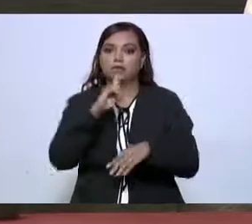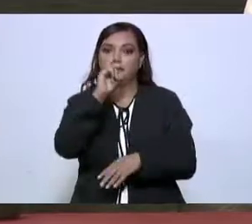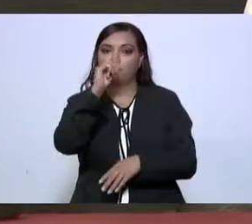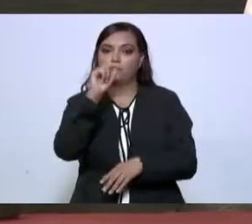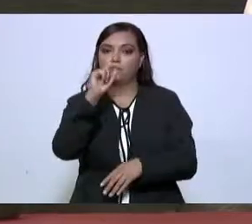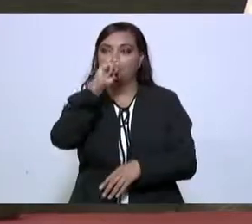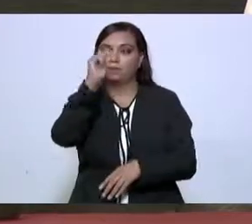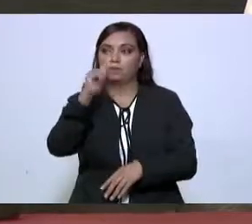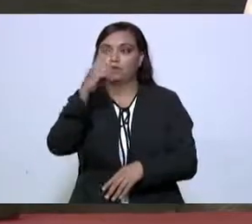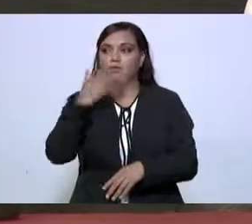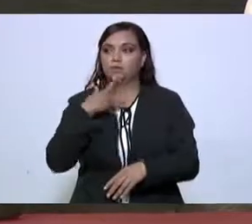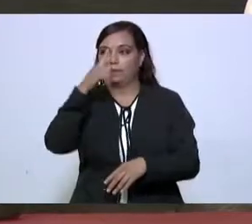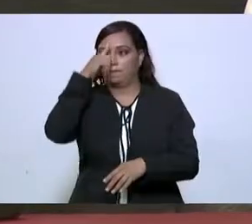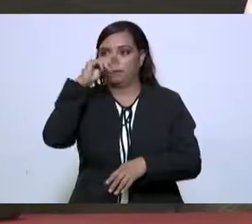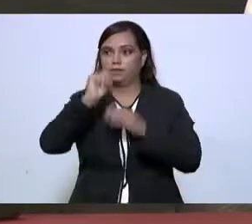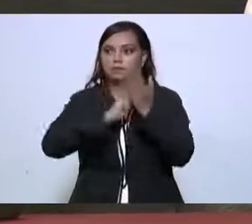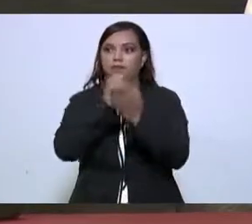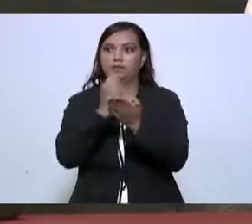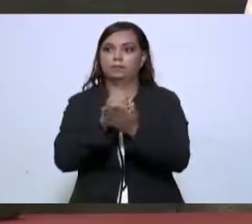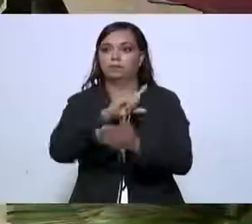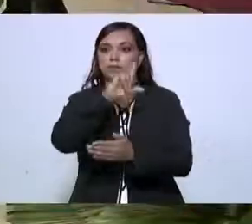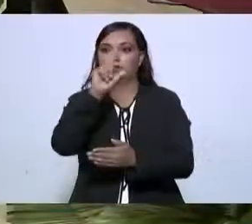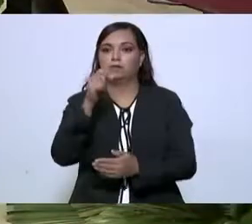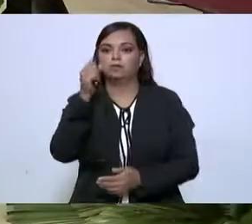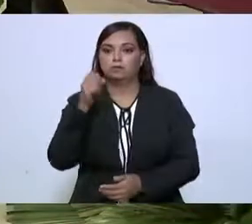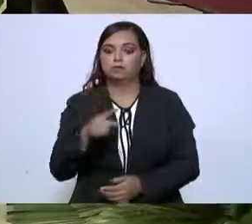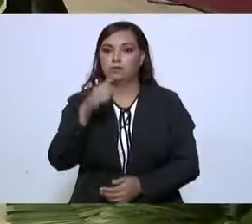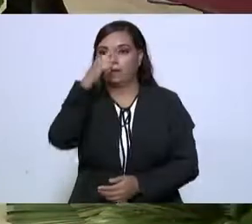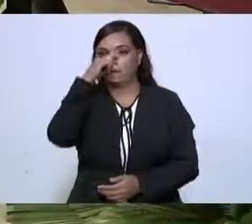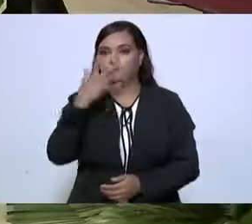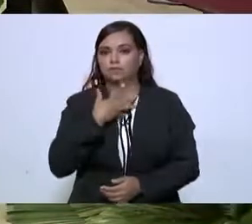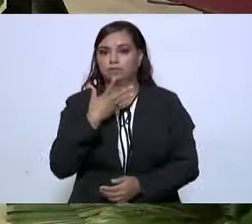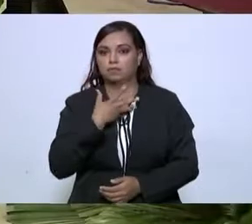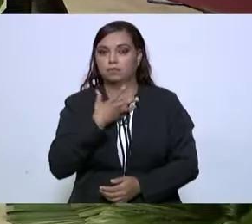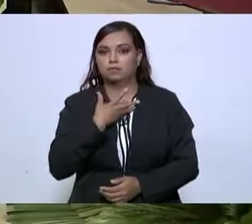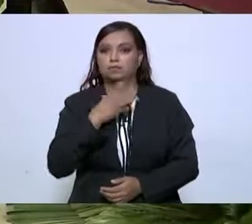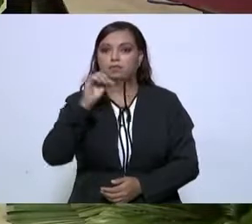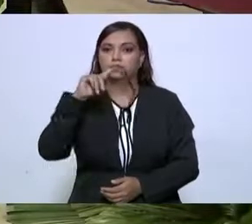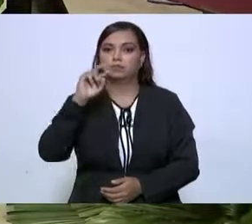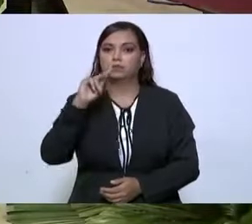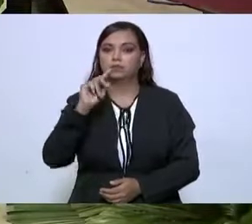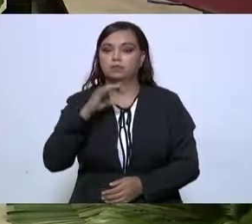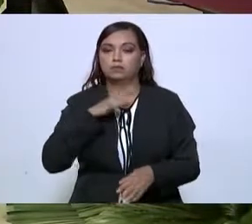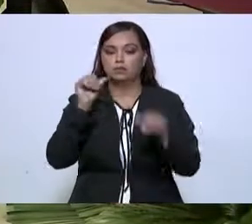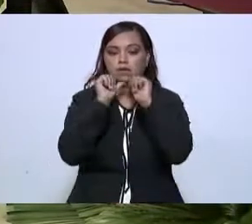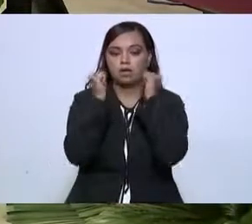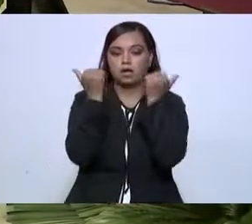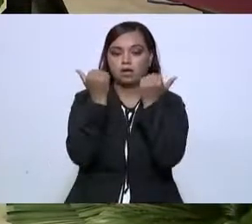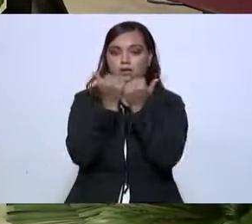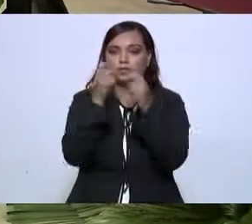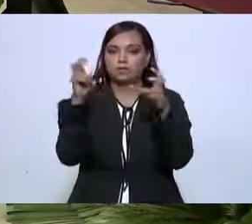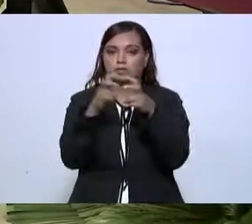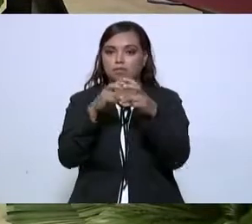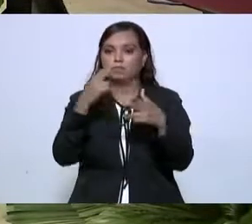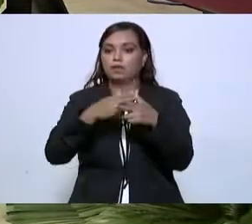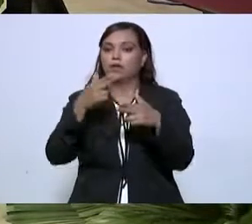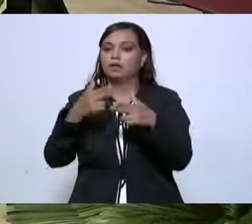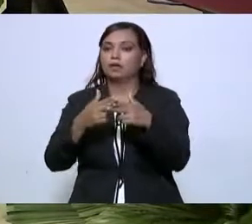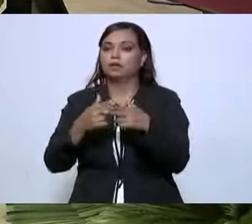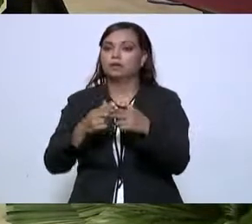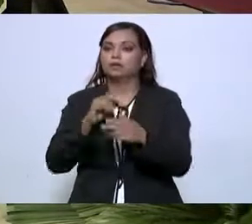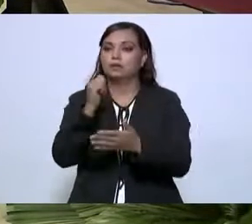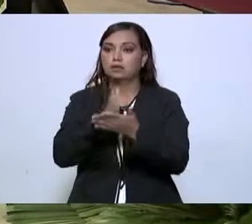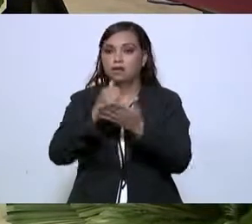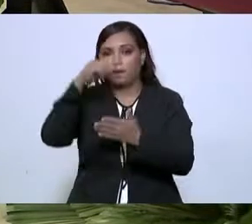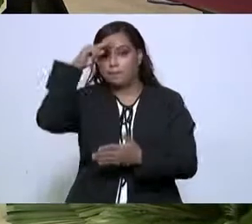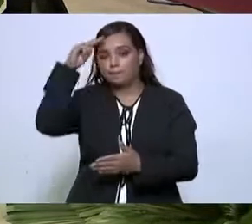para Tamaulipas. Adicionalmente, tenemos el contrato de Asociación Público-Privado de Tampico a Ciudad Victoria que cubre